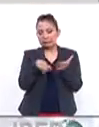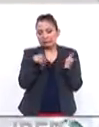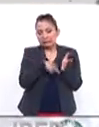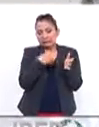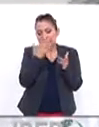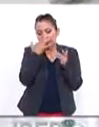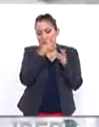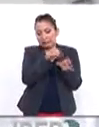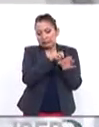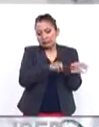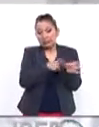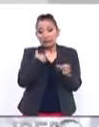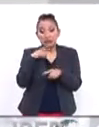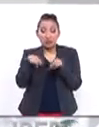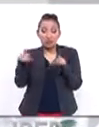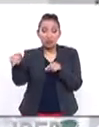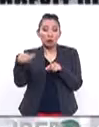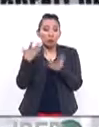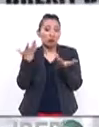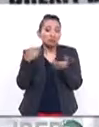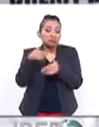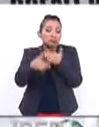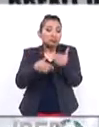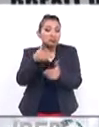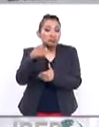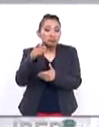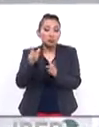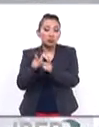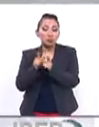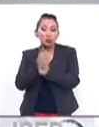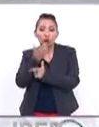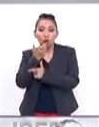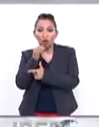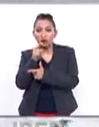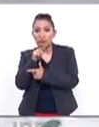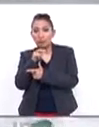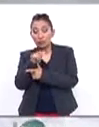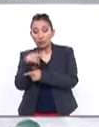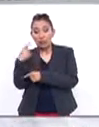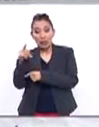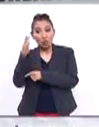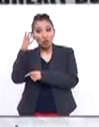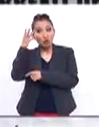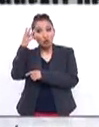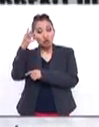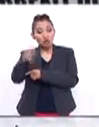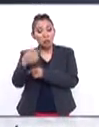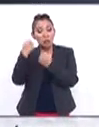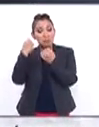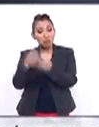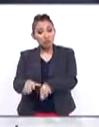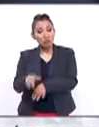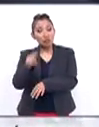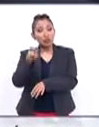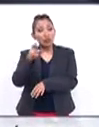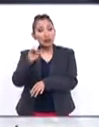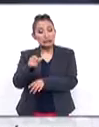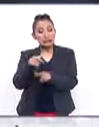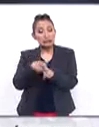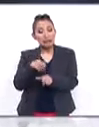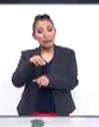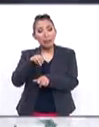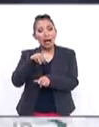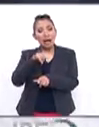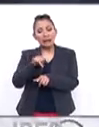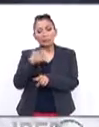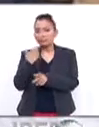pero pues va a depender mucho de cómo lo manejen los conservadores, pero el costo político para los Tories de mantener a May